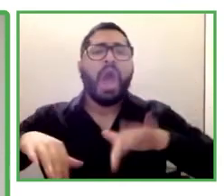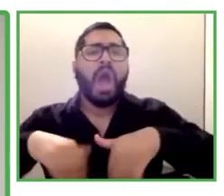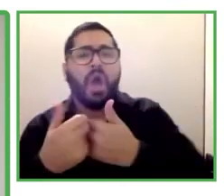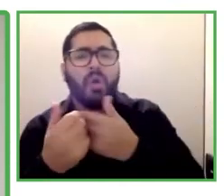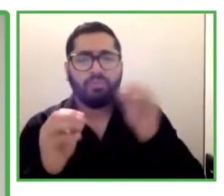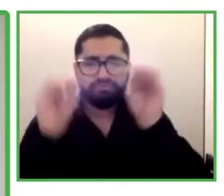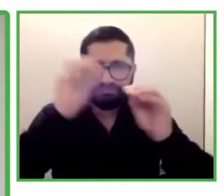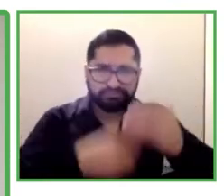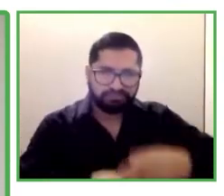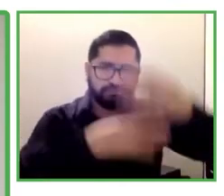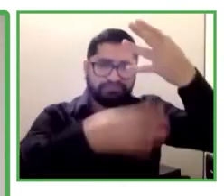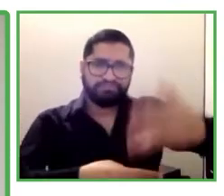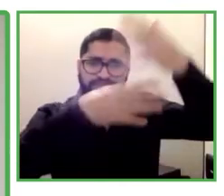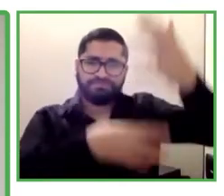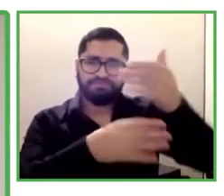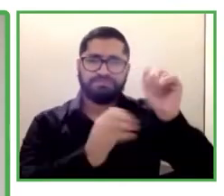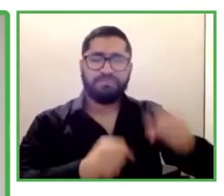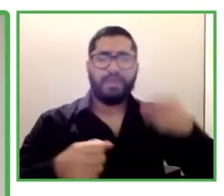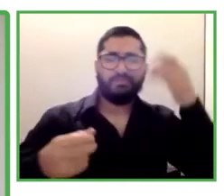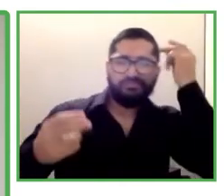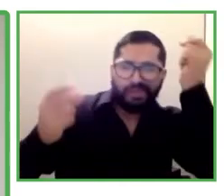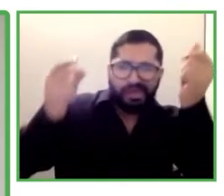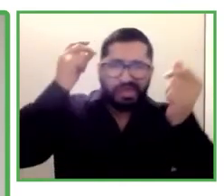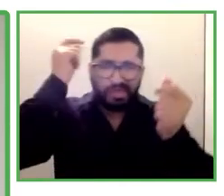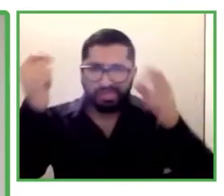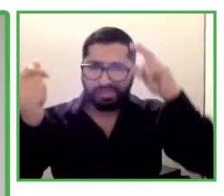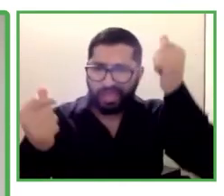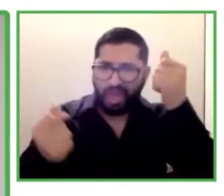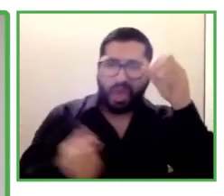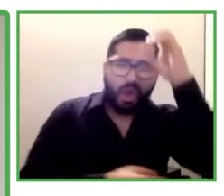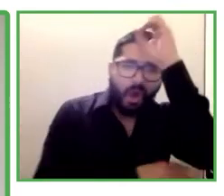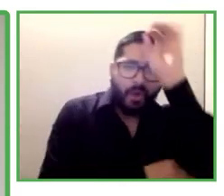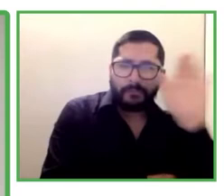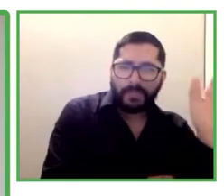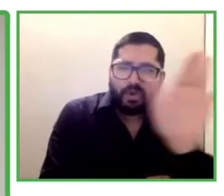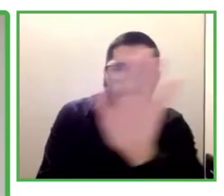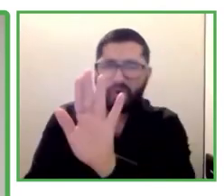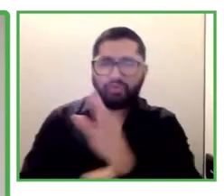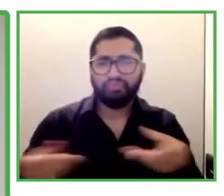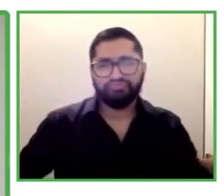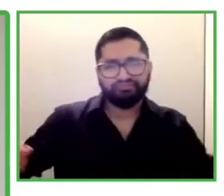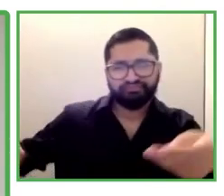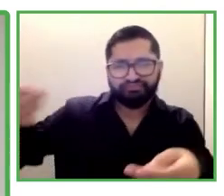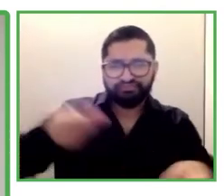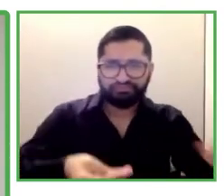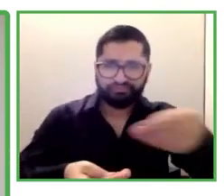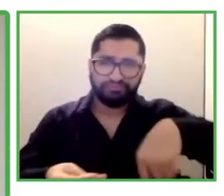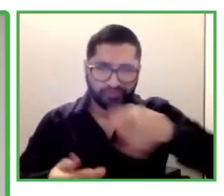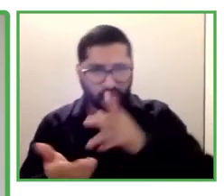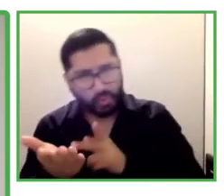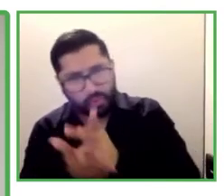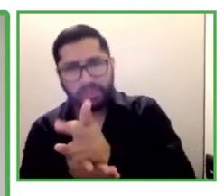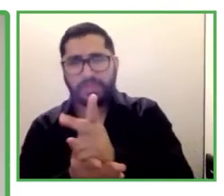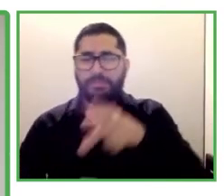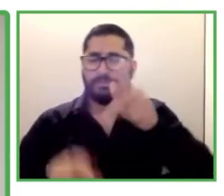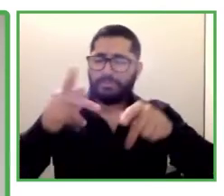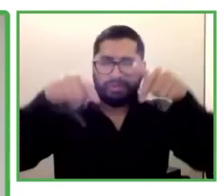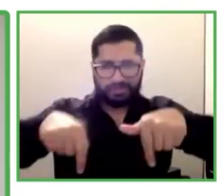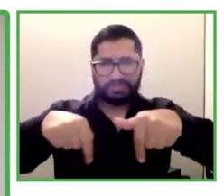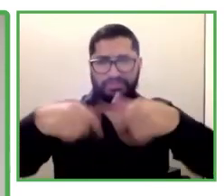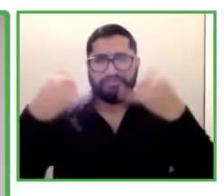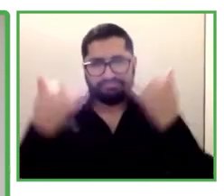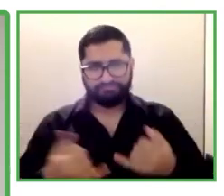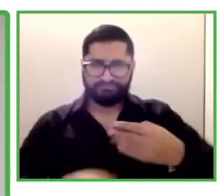preguntas y pueden empezar ahora hablando de dónde están y qué los motivó a estar en este foro el día de hoy.